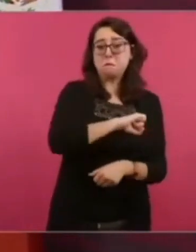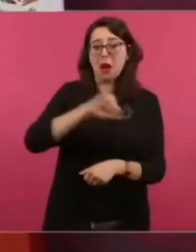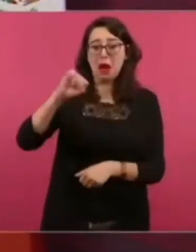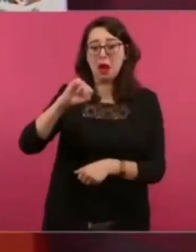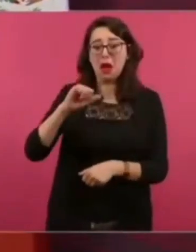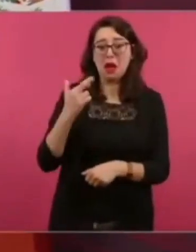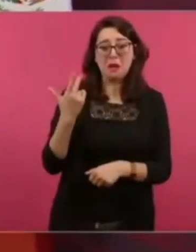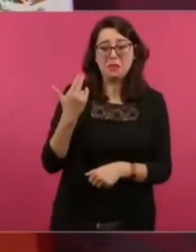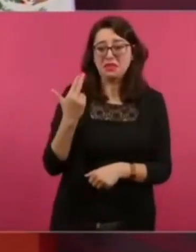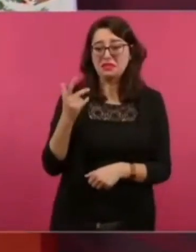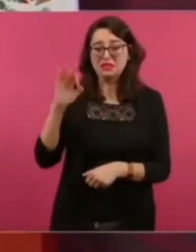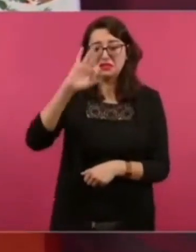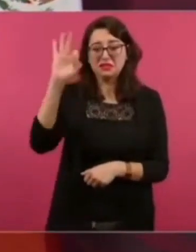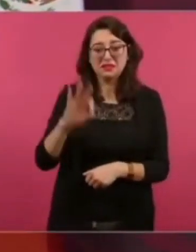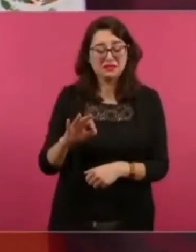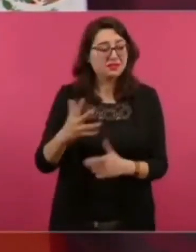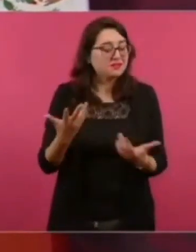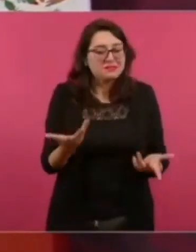mentira,